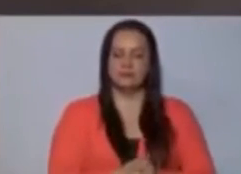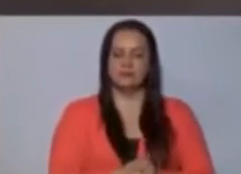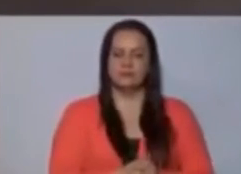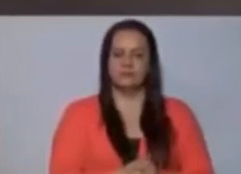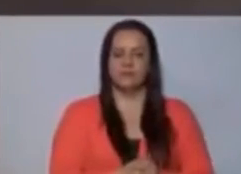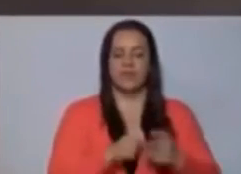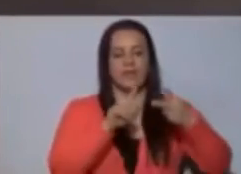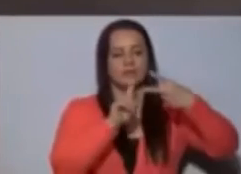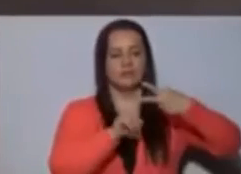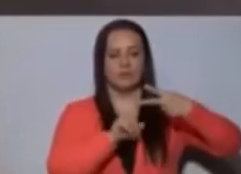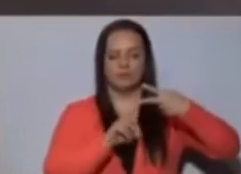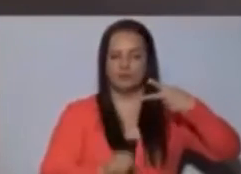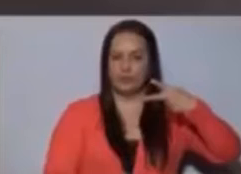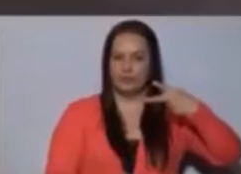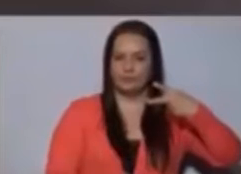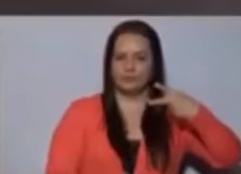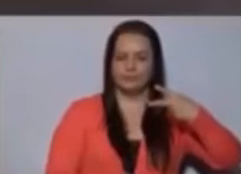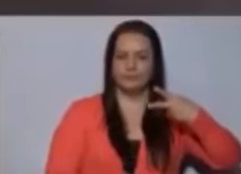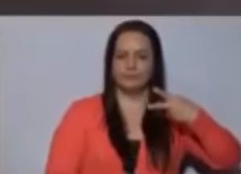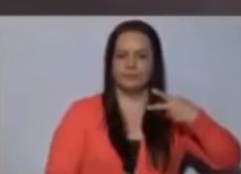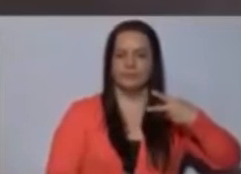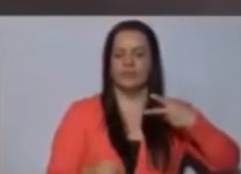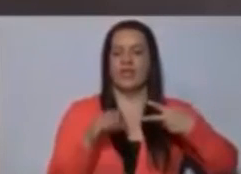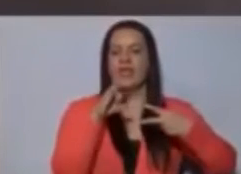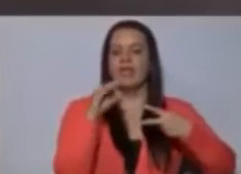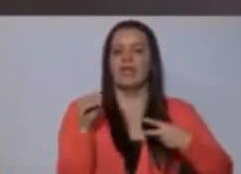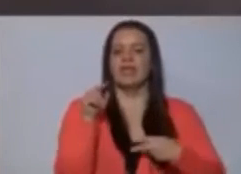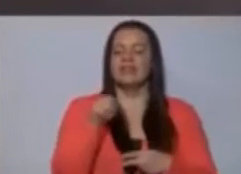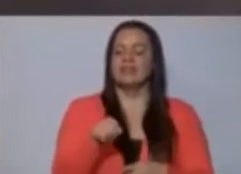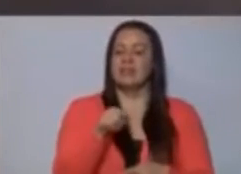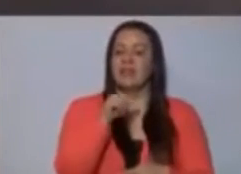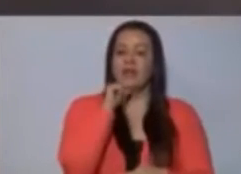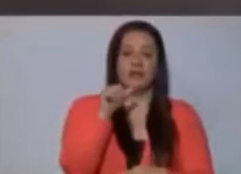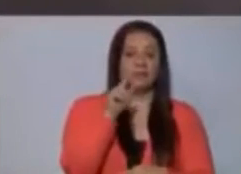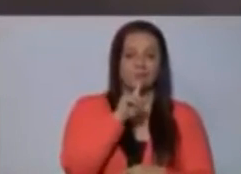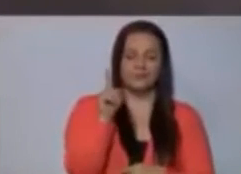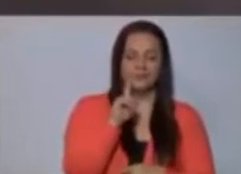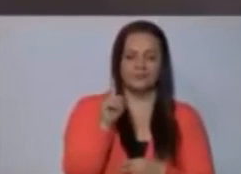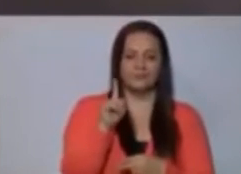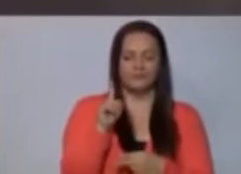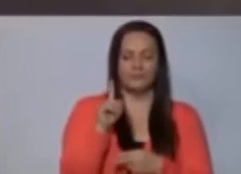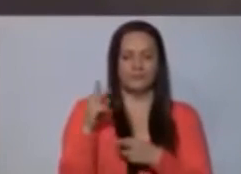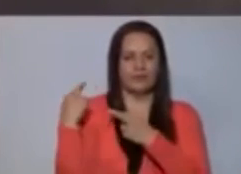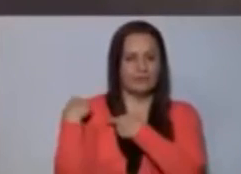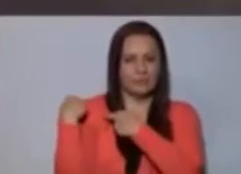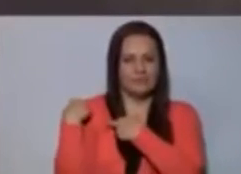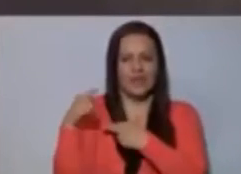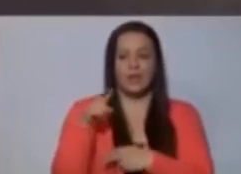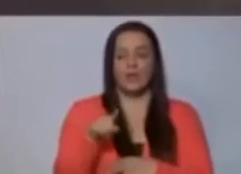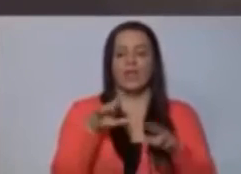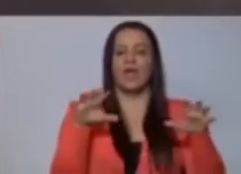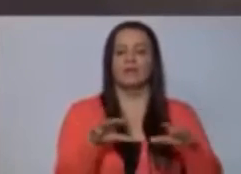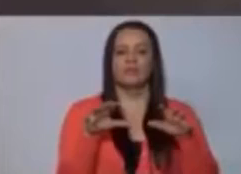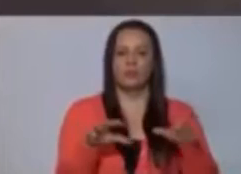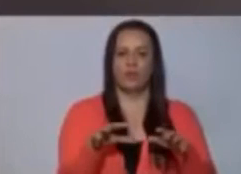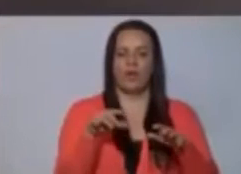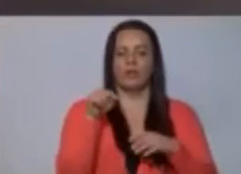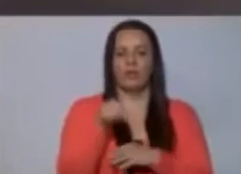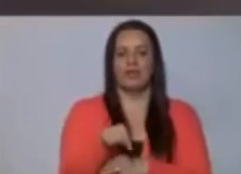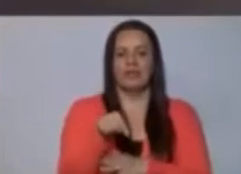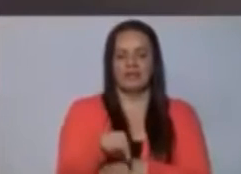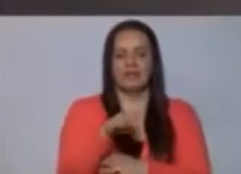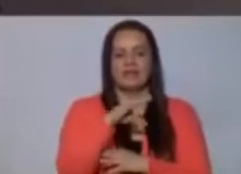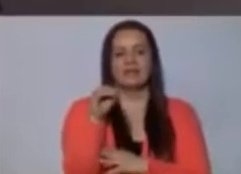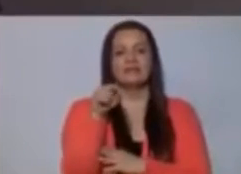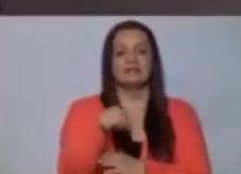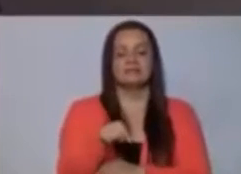En segundo lugar, de la negligencia con la que ha actuado este Parlamento.